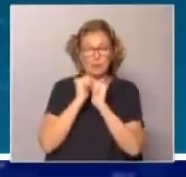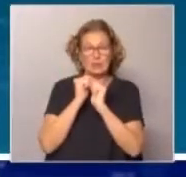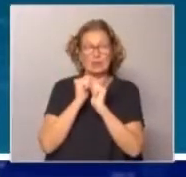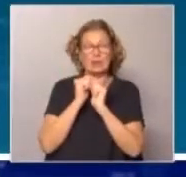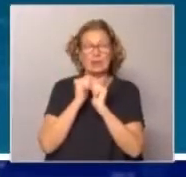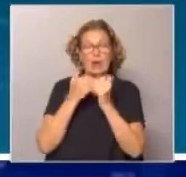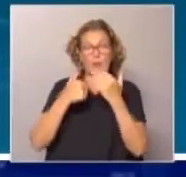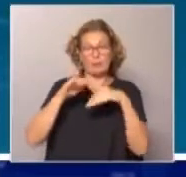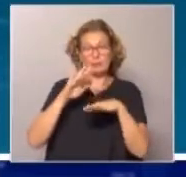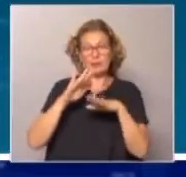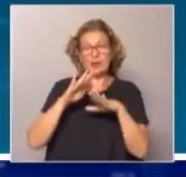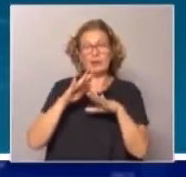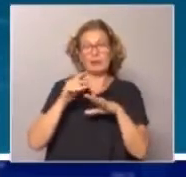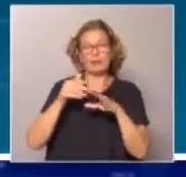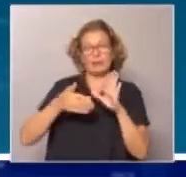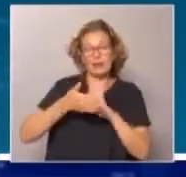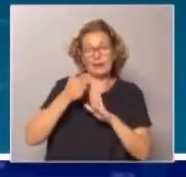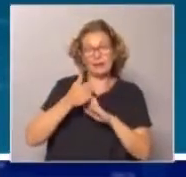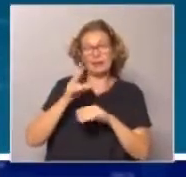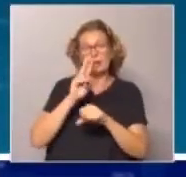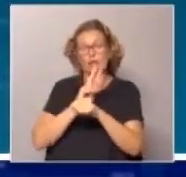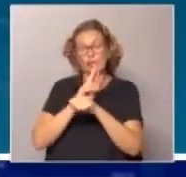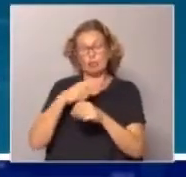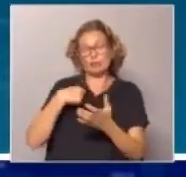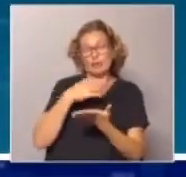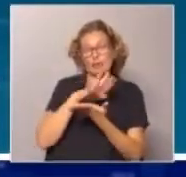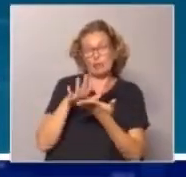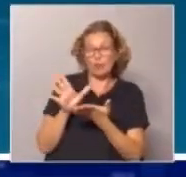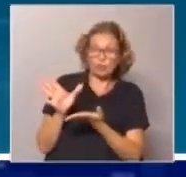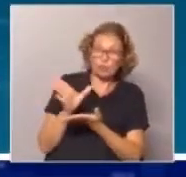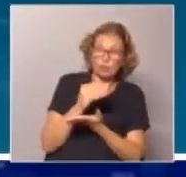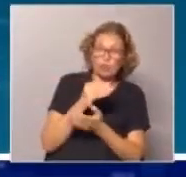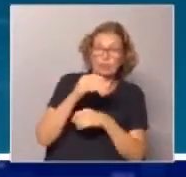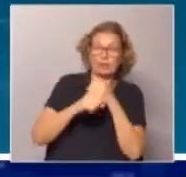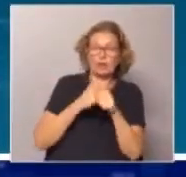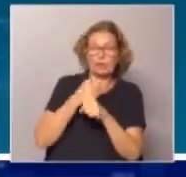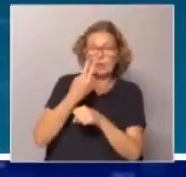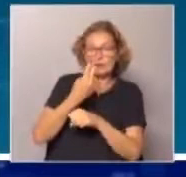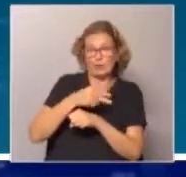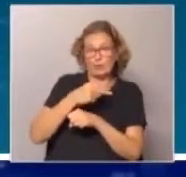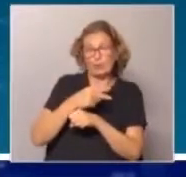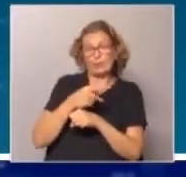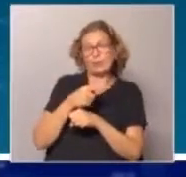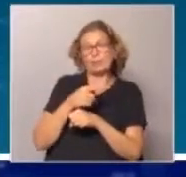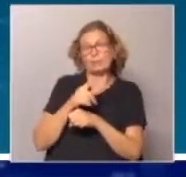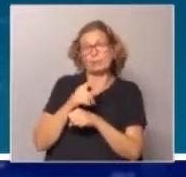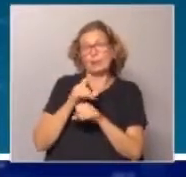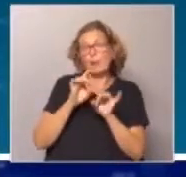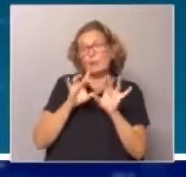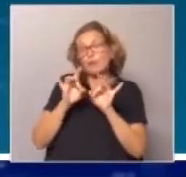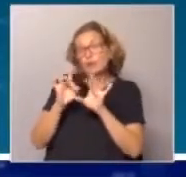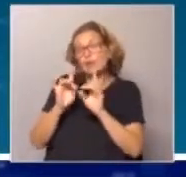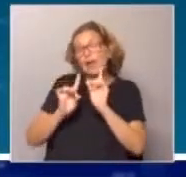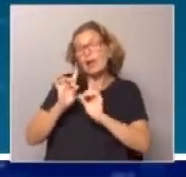aumentar la movilidad y mantener el control de la situación. Entonces todo este 2020 hasta noviembre teníamos simplemente brotes